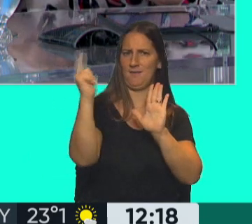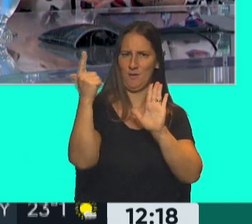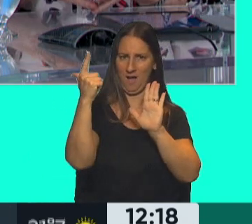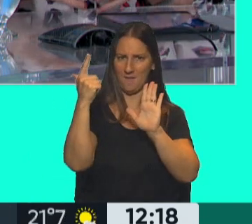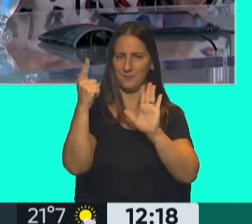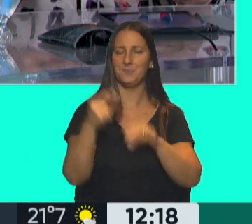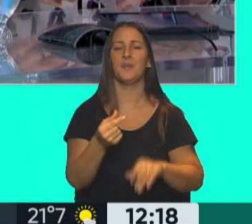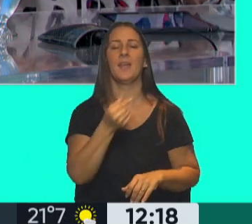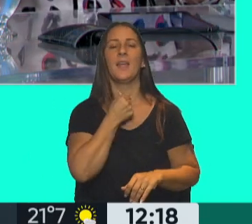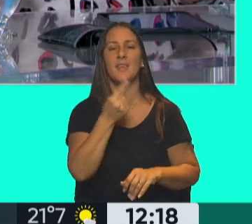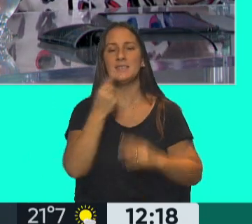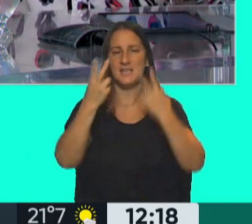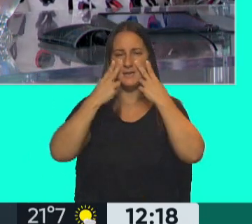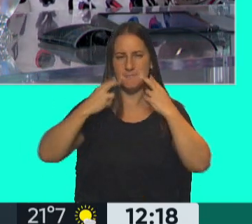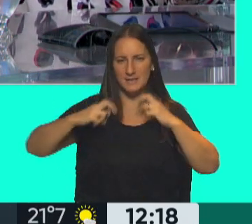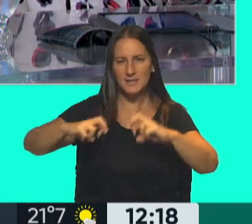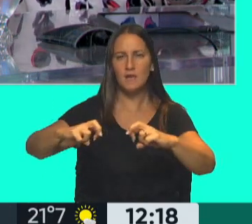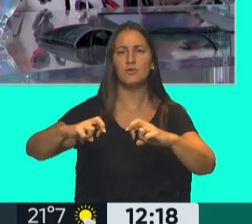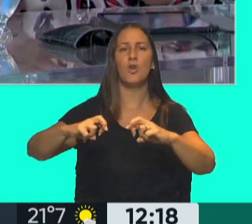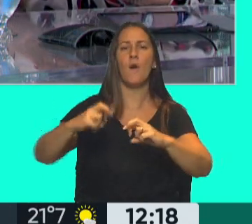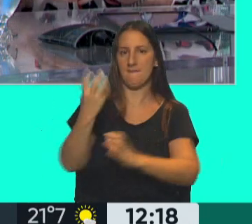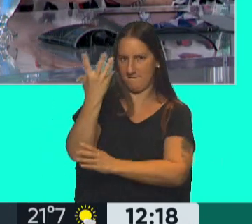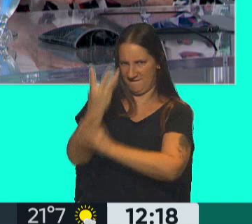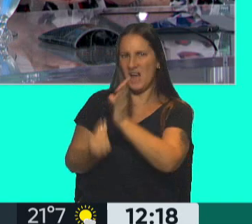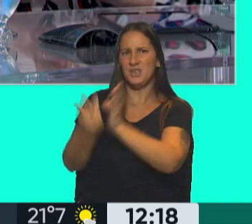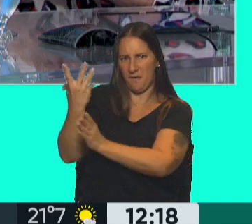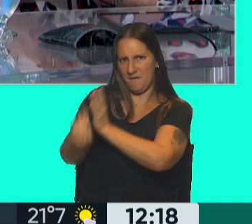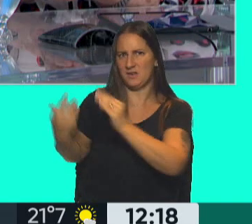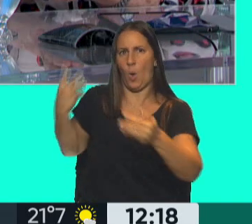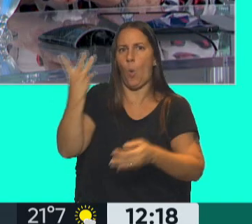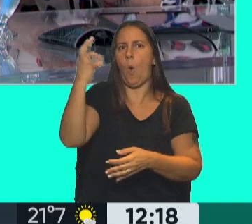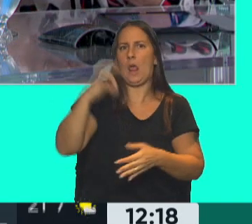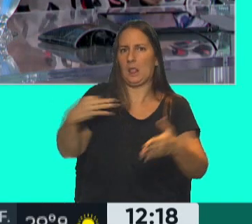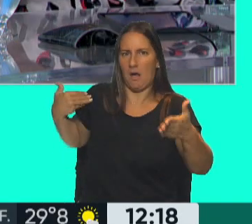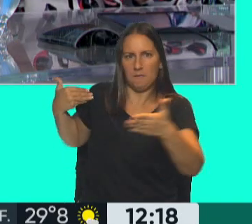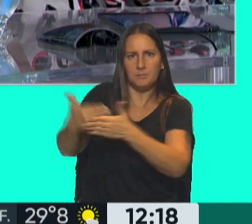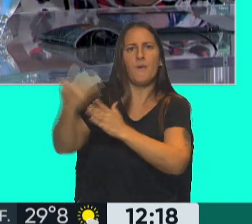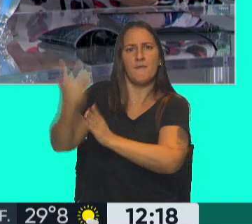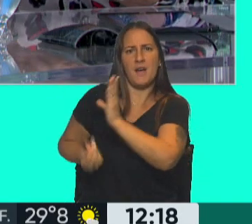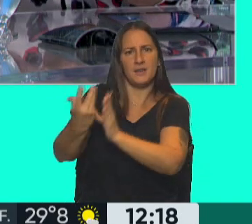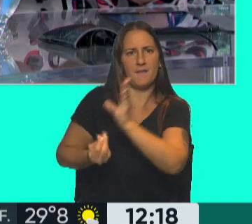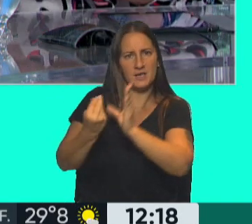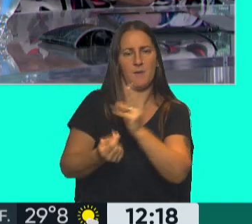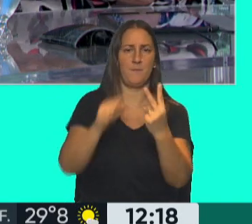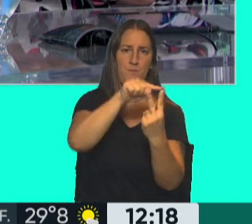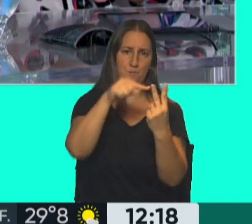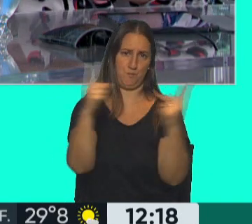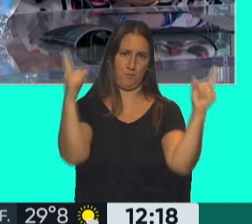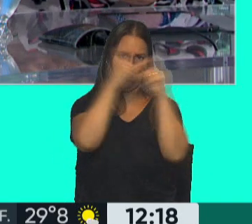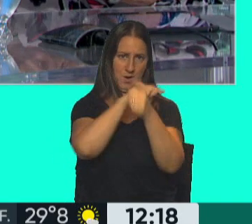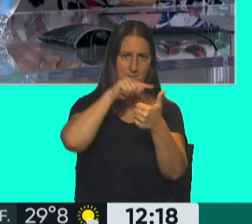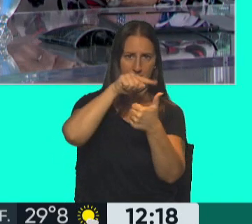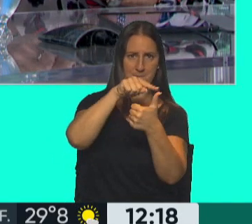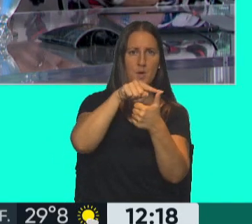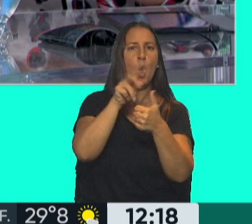los estudios tenían fallas serias y además en su mayor parte tenían dos problemas. Por un lado eran